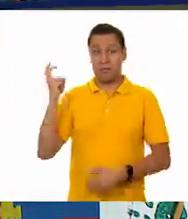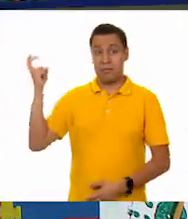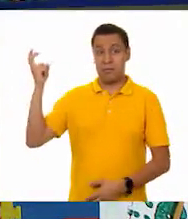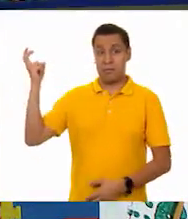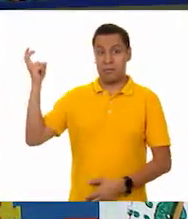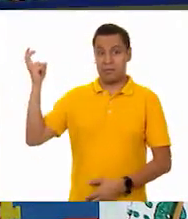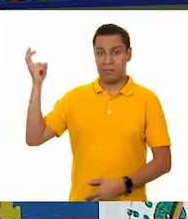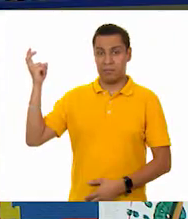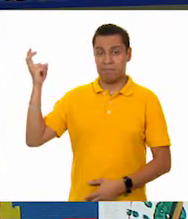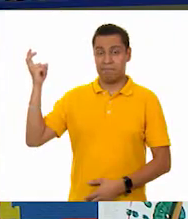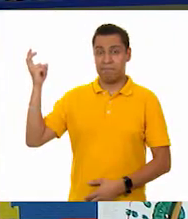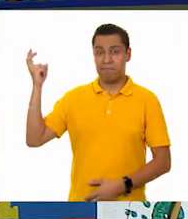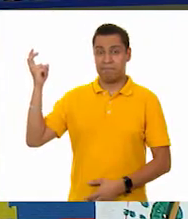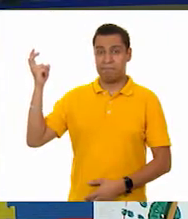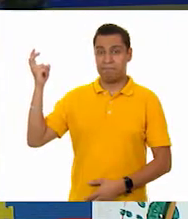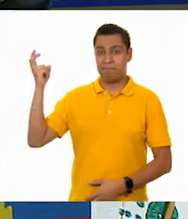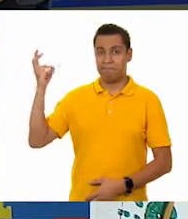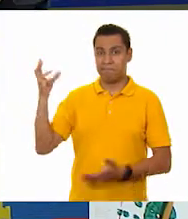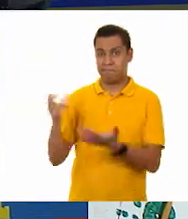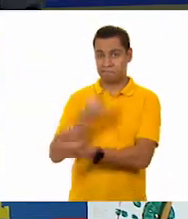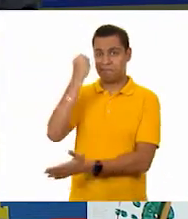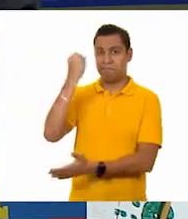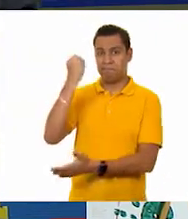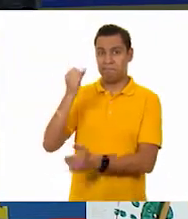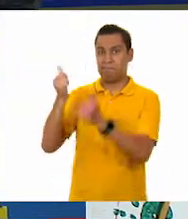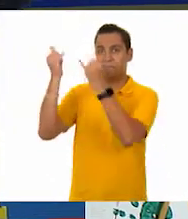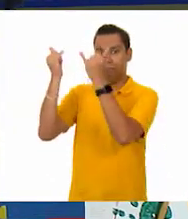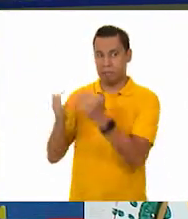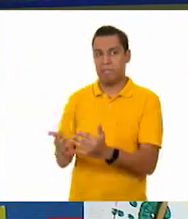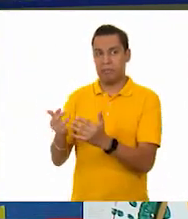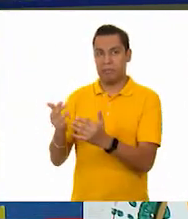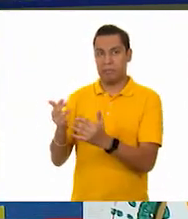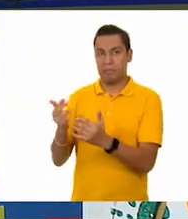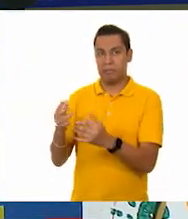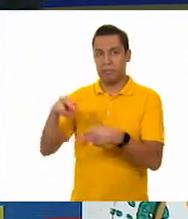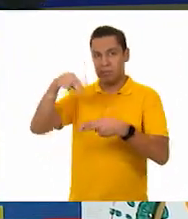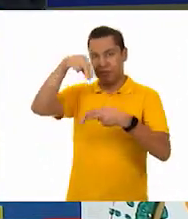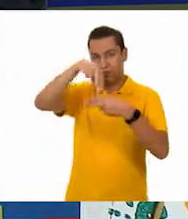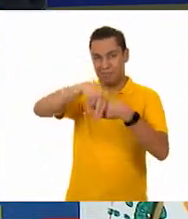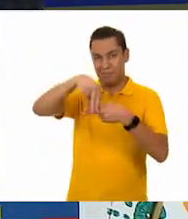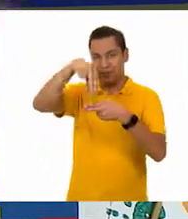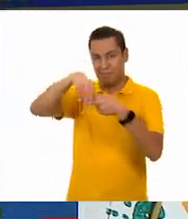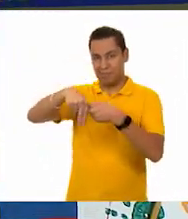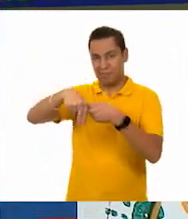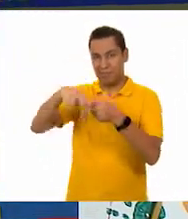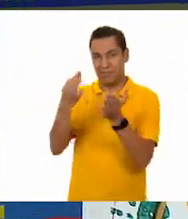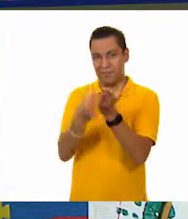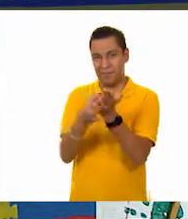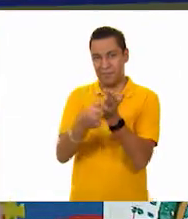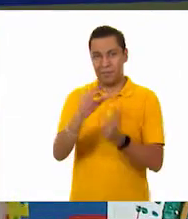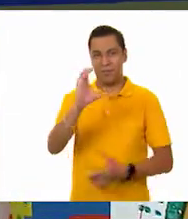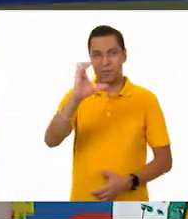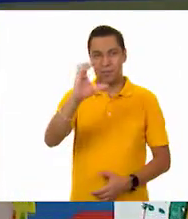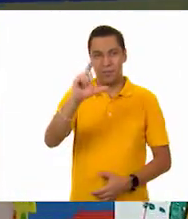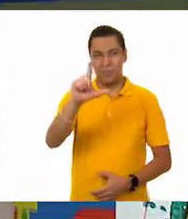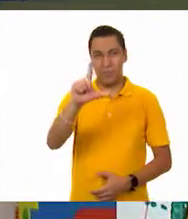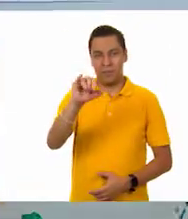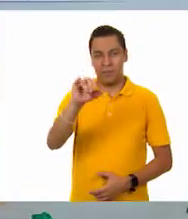Oscar, ¿nos podrías decir qué es el producto? Este es el vaso con los clips. El vaso con los clips.